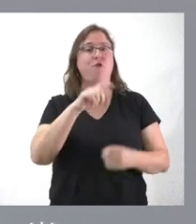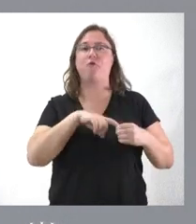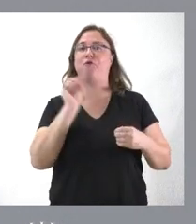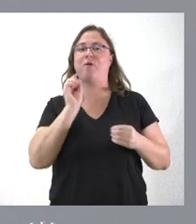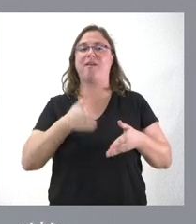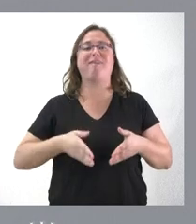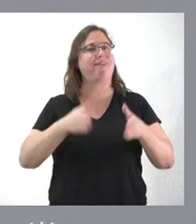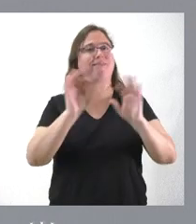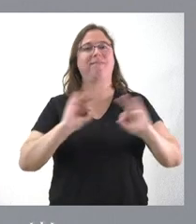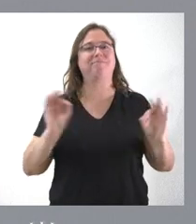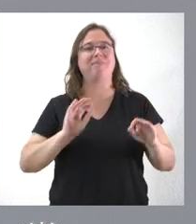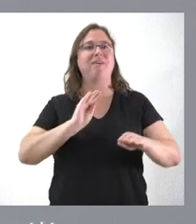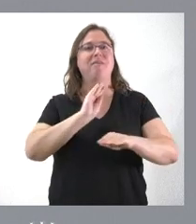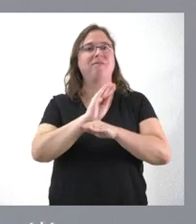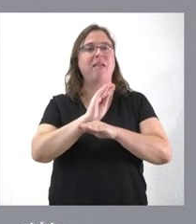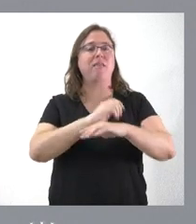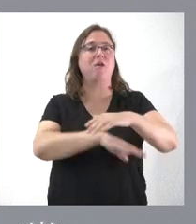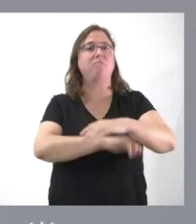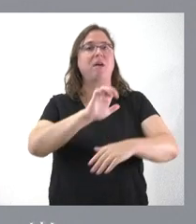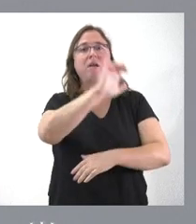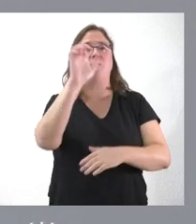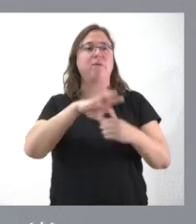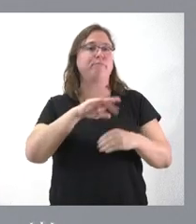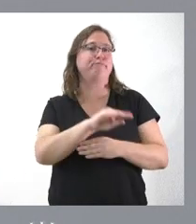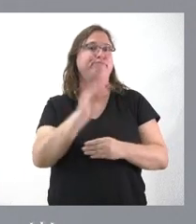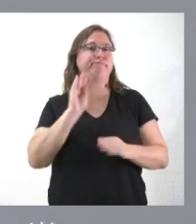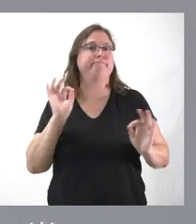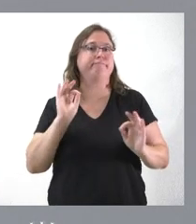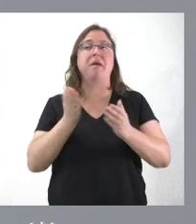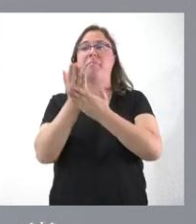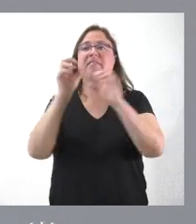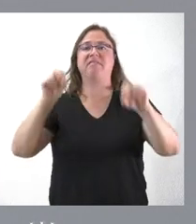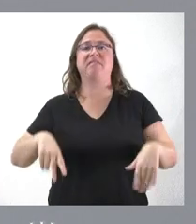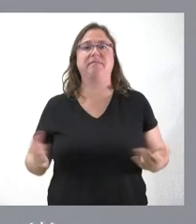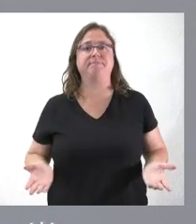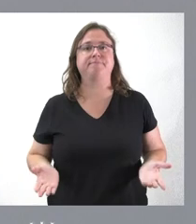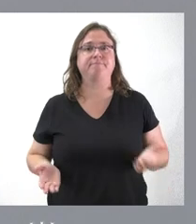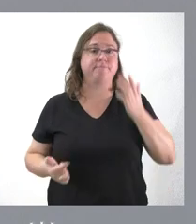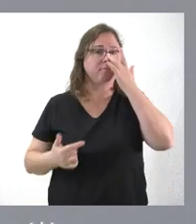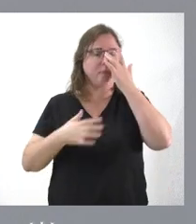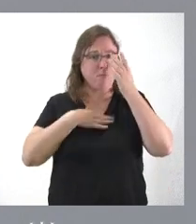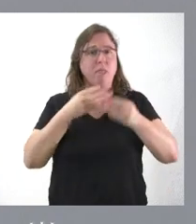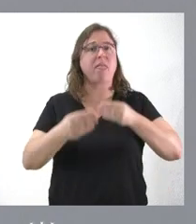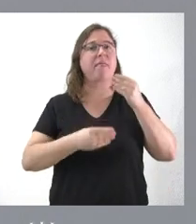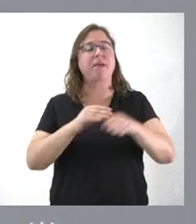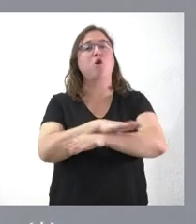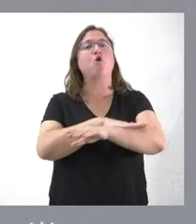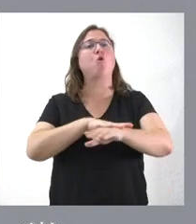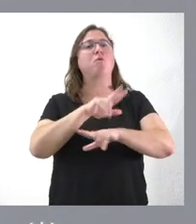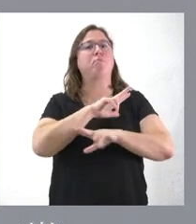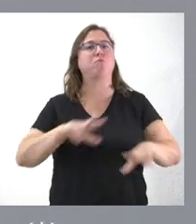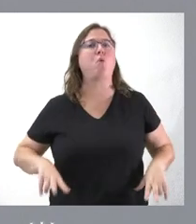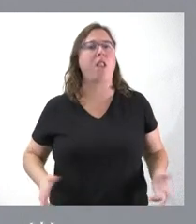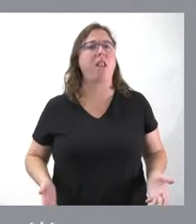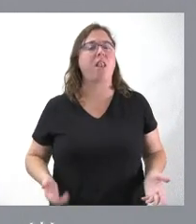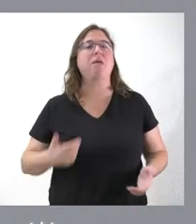carreteras de la financiación de los fondos europeos. Al menos decidió no solicitarlo, en los términos que lo podía haber solicitado el Gobierno de Portugal. Digamos,